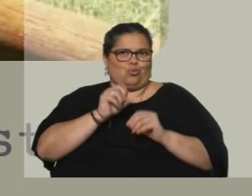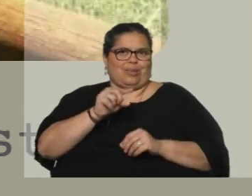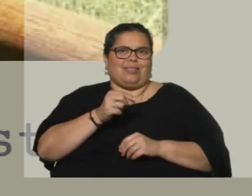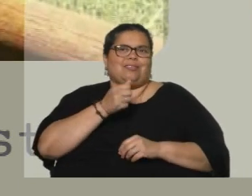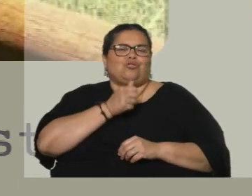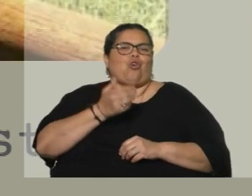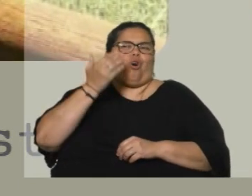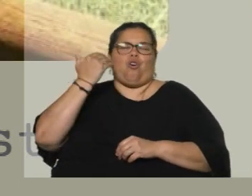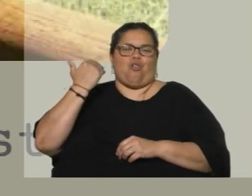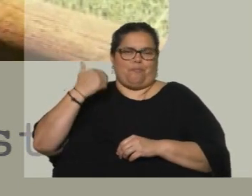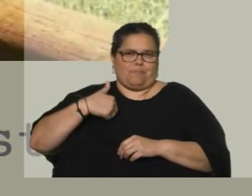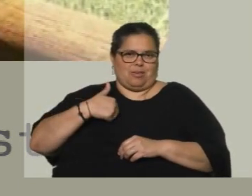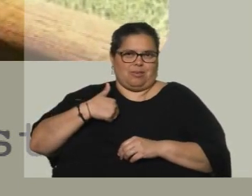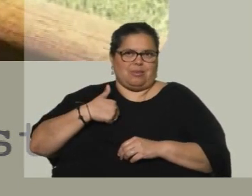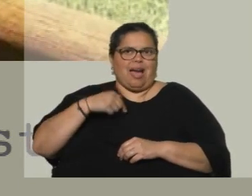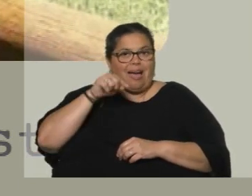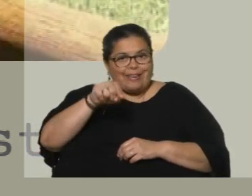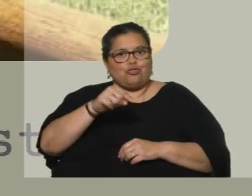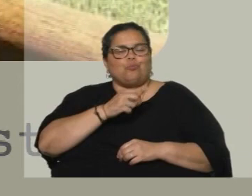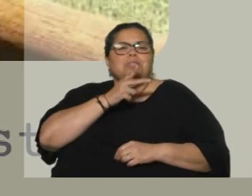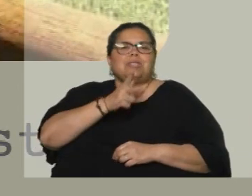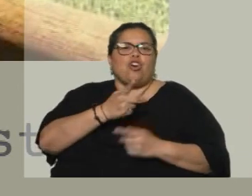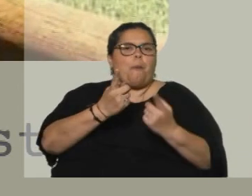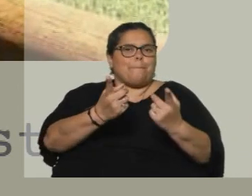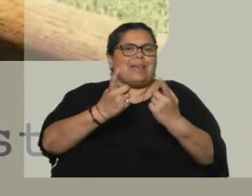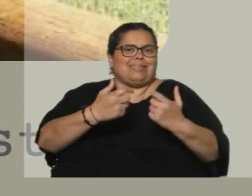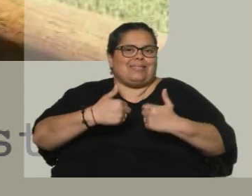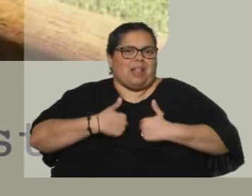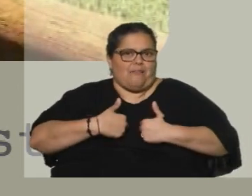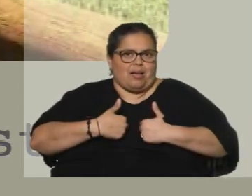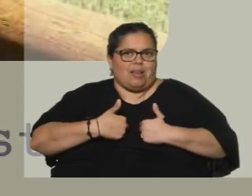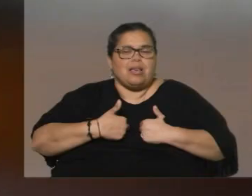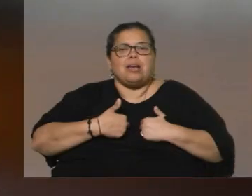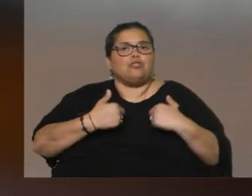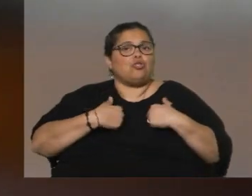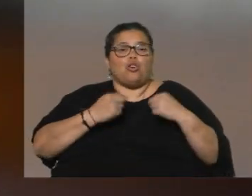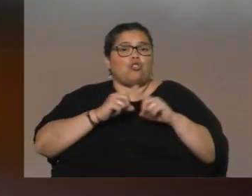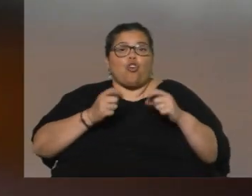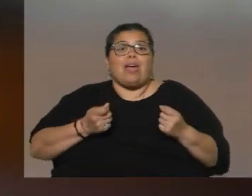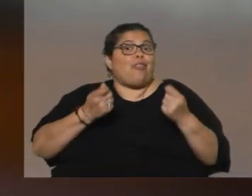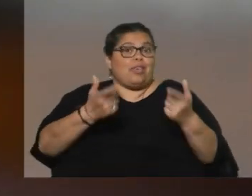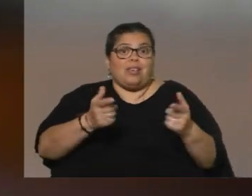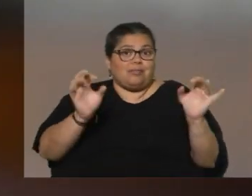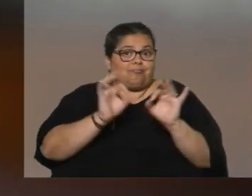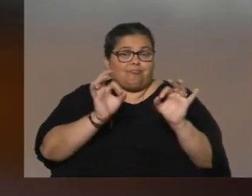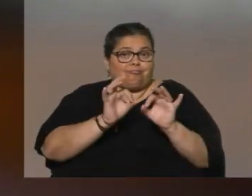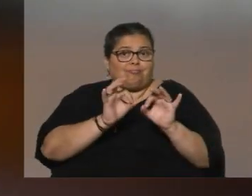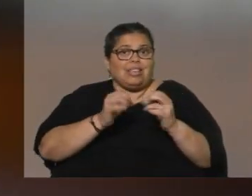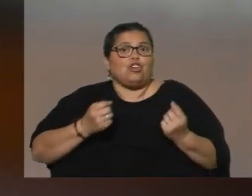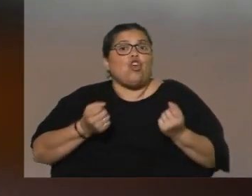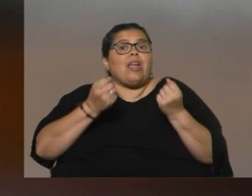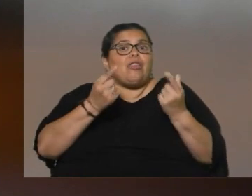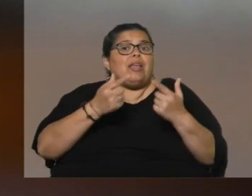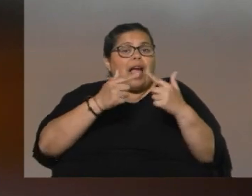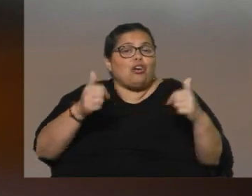fueron los que me necesitaban a mí. Y en vez de darles lo necesario, darles las cosas